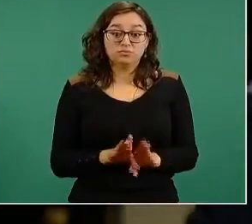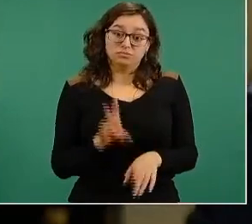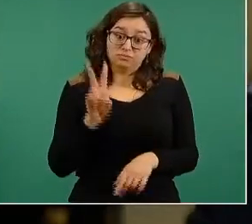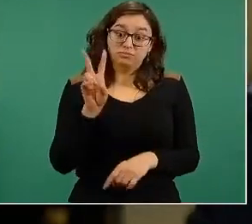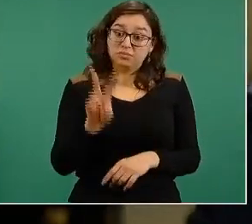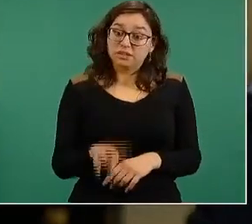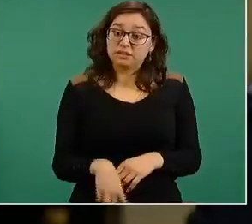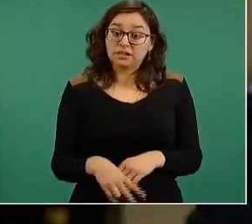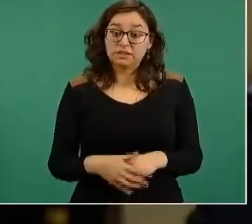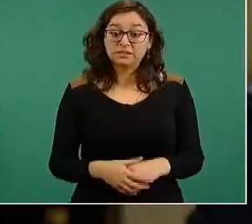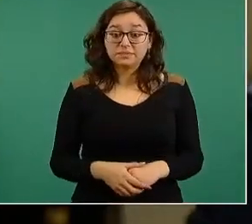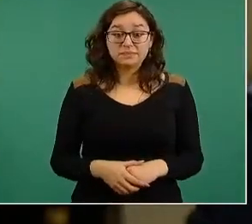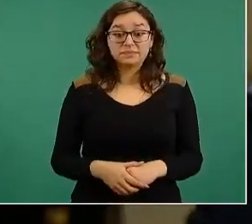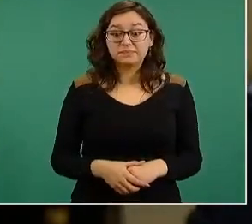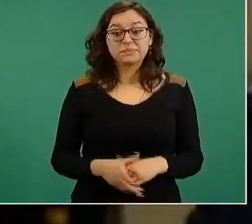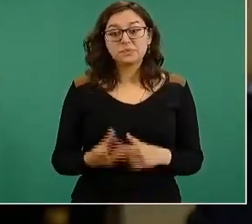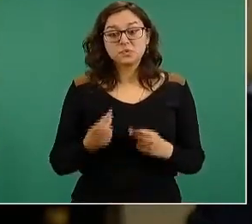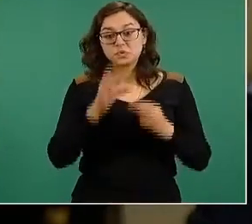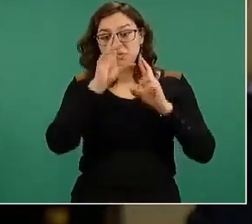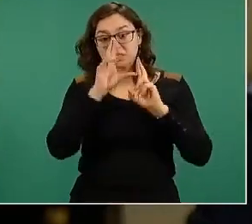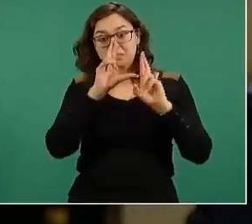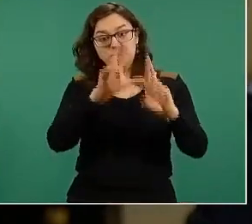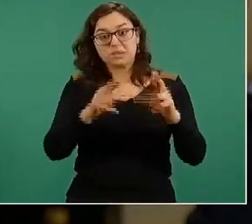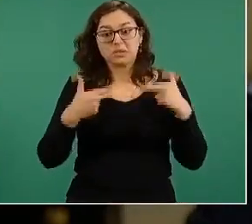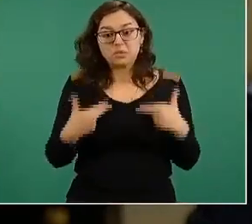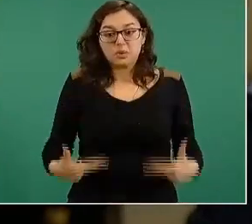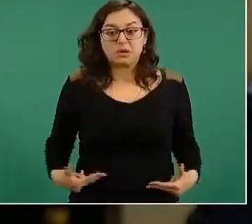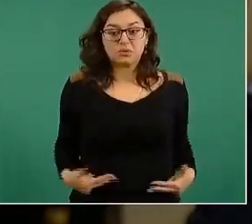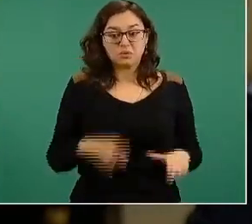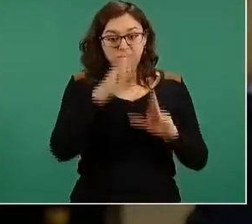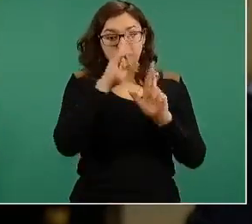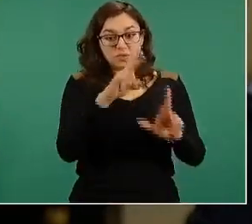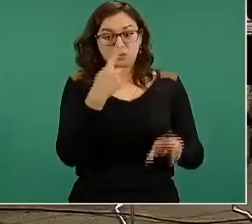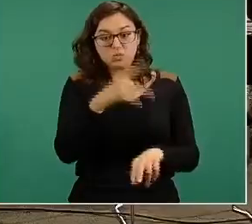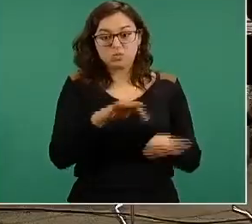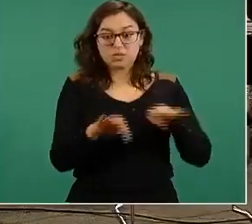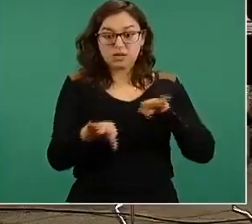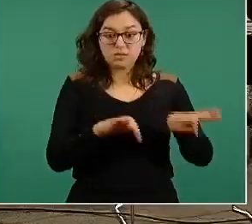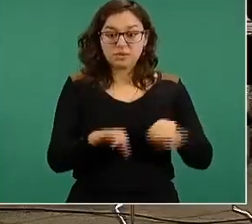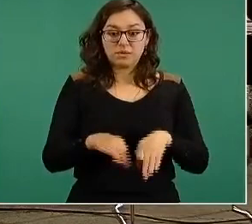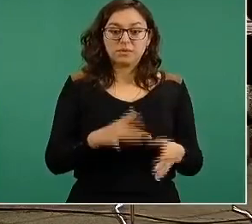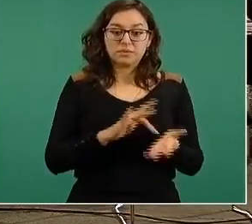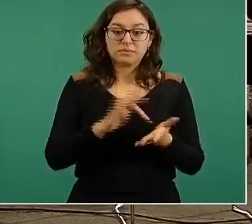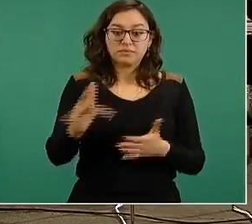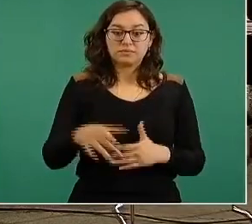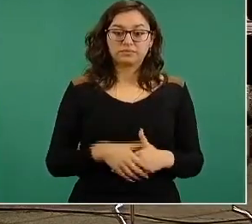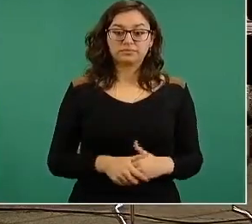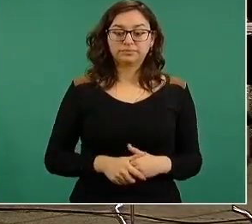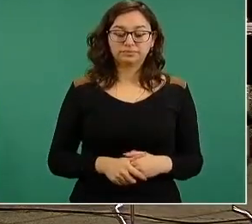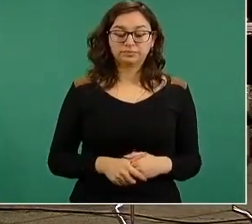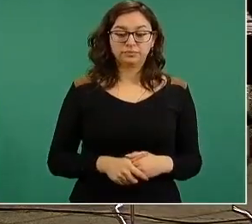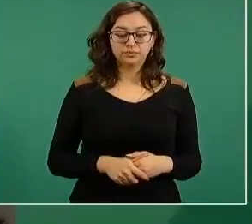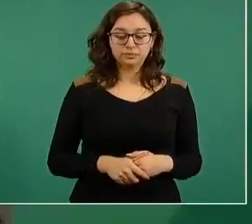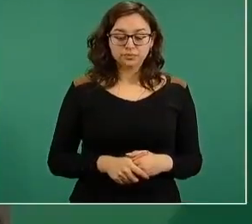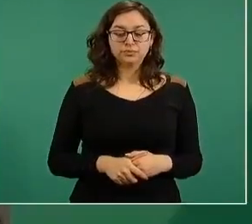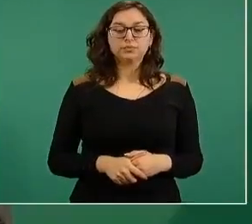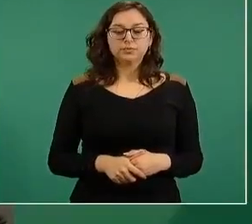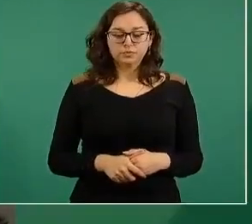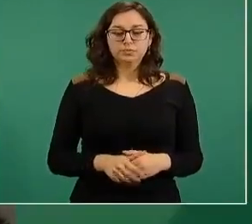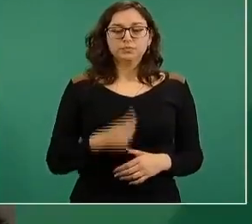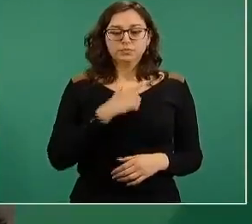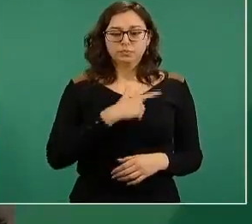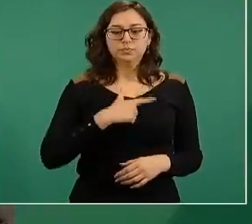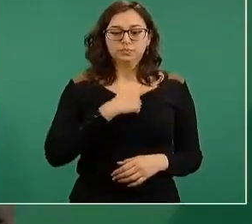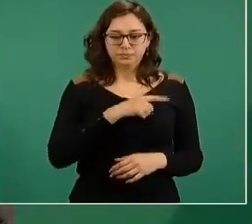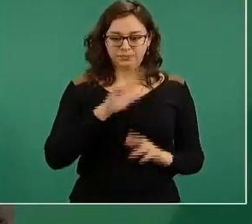no es el respeto a la vida humana, ni es el respeto al trabajo que están realizando estos servidores públicos. Gracias. Creo que sí, con mucho gusto.